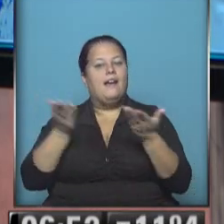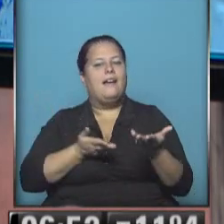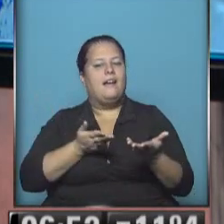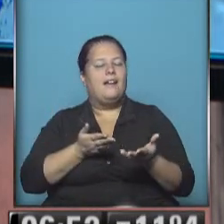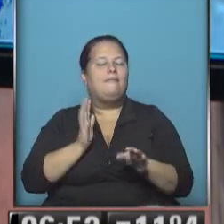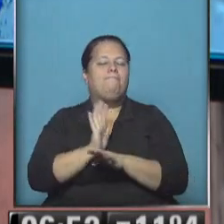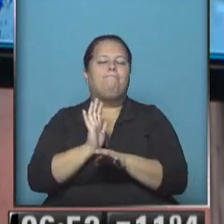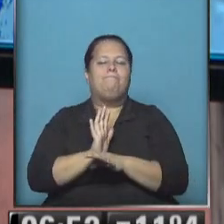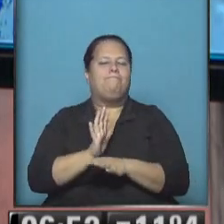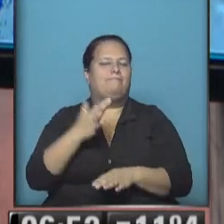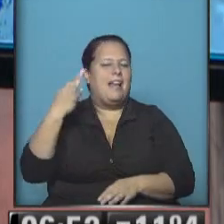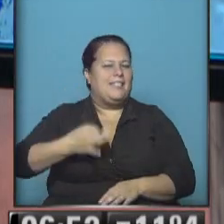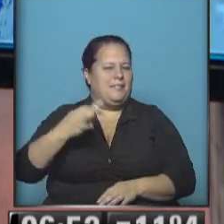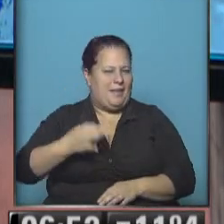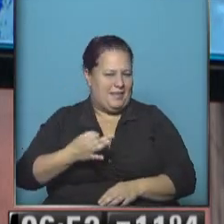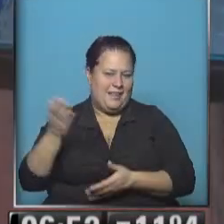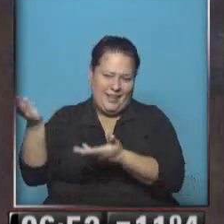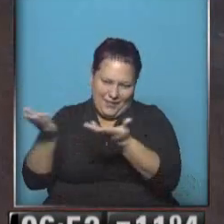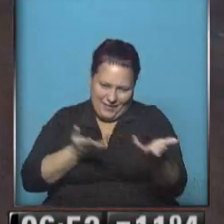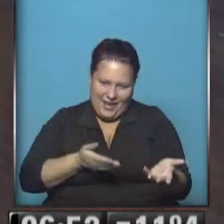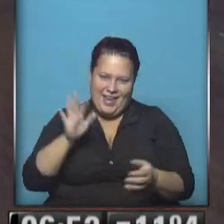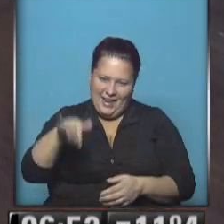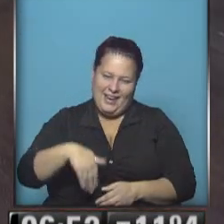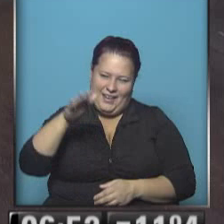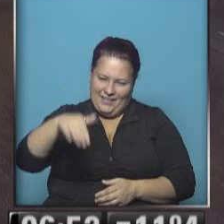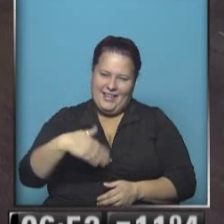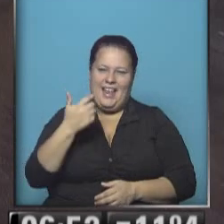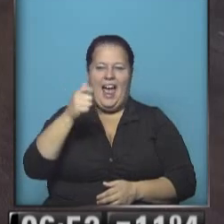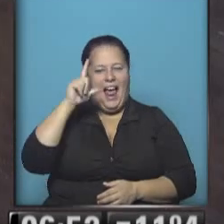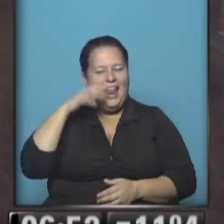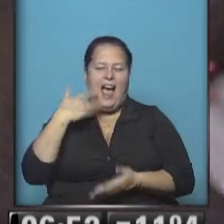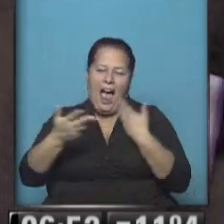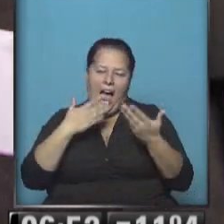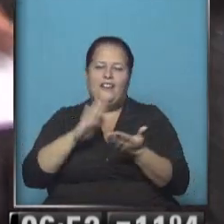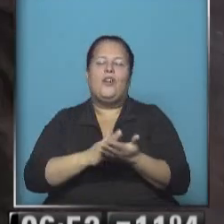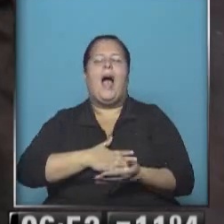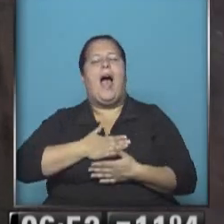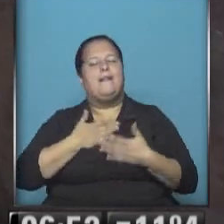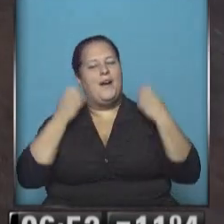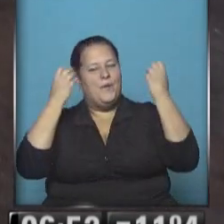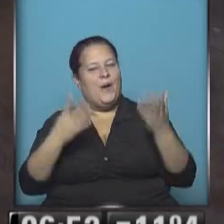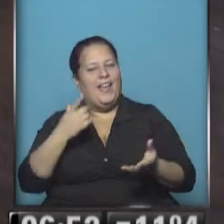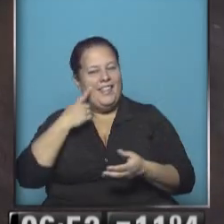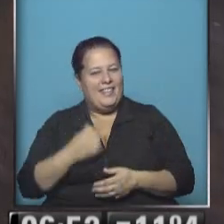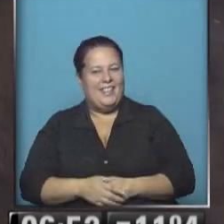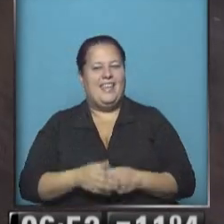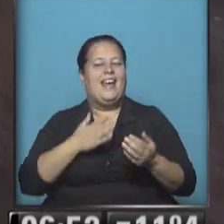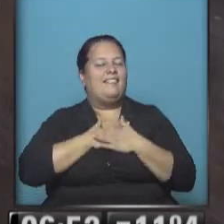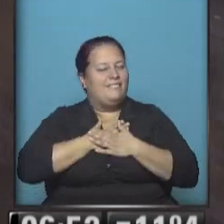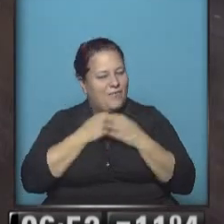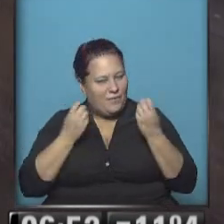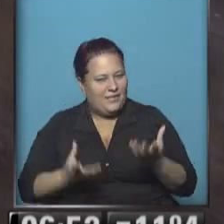invitado, pero súper especial. Vení, por favor. Vení, hablame de amor. Muy buenas y buenas, querida Hola.